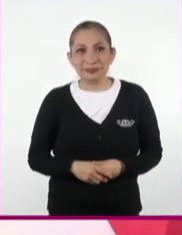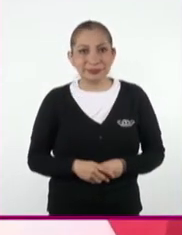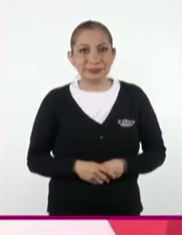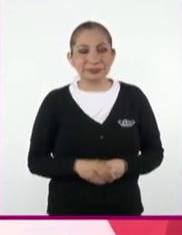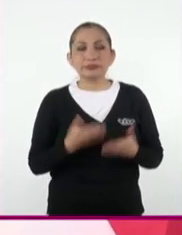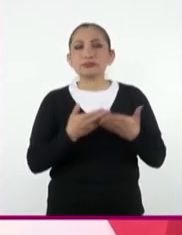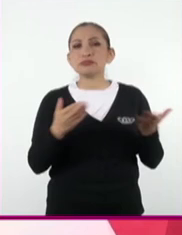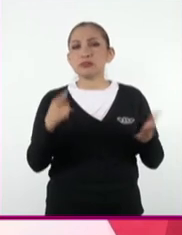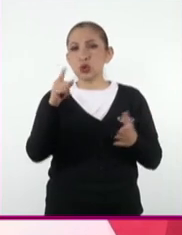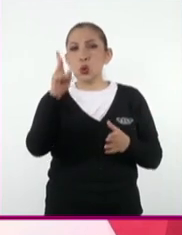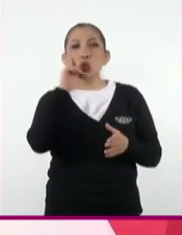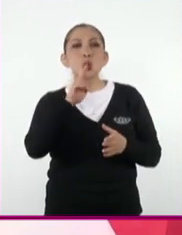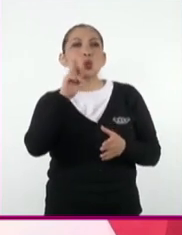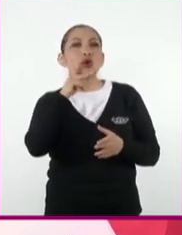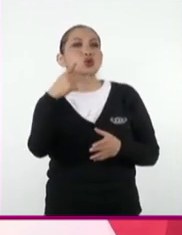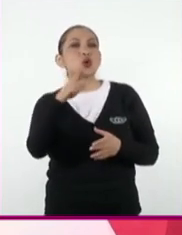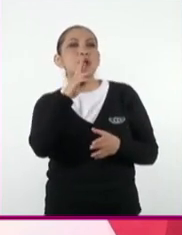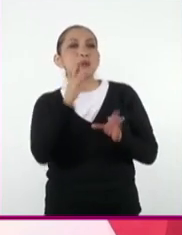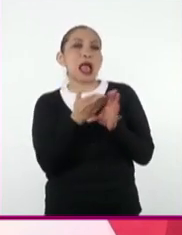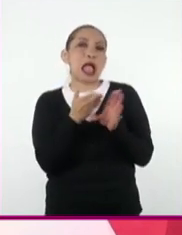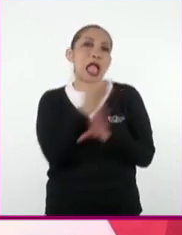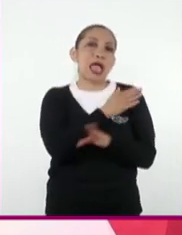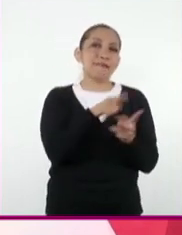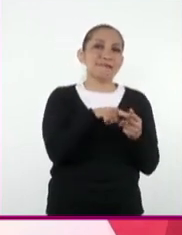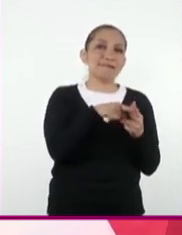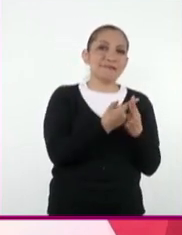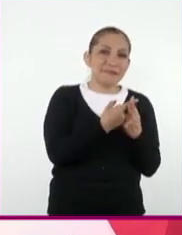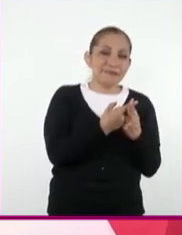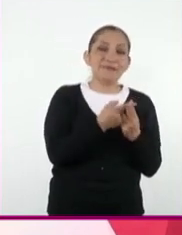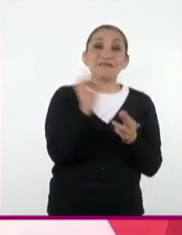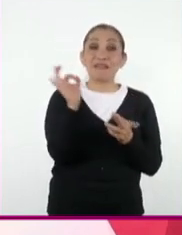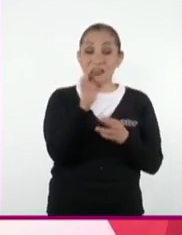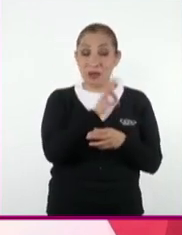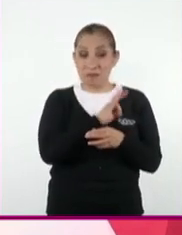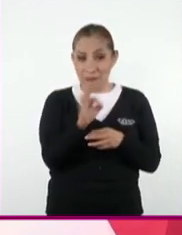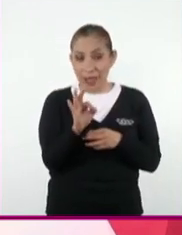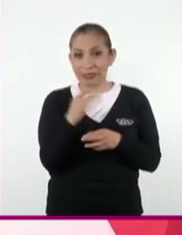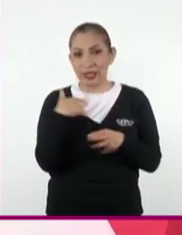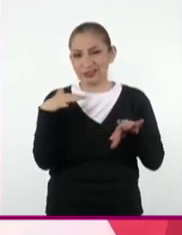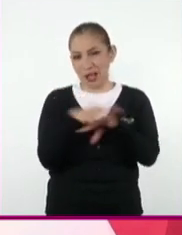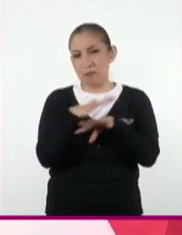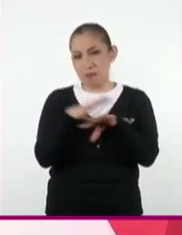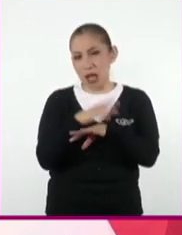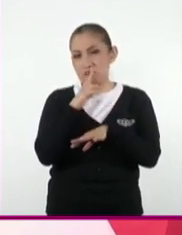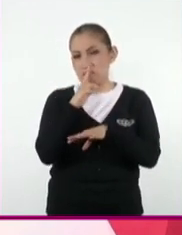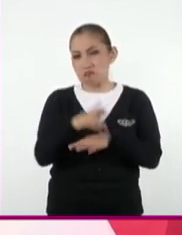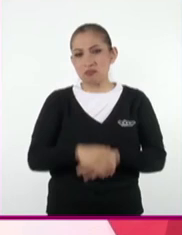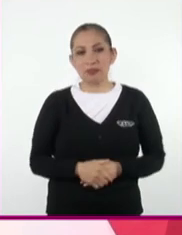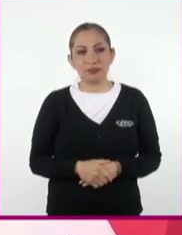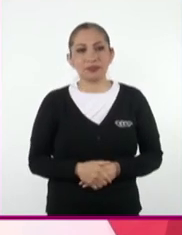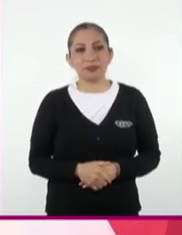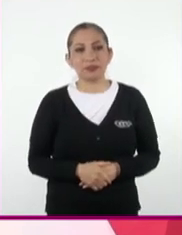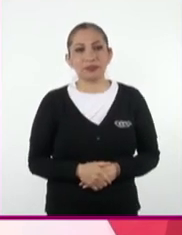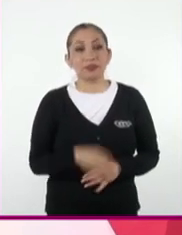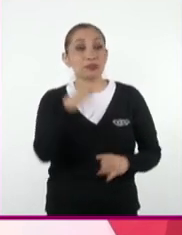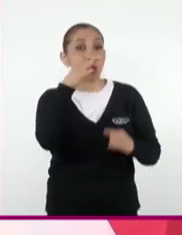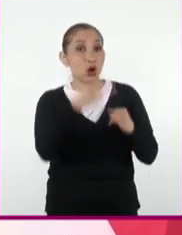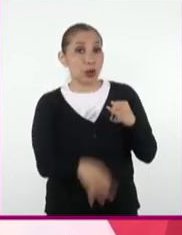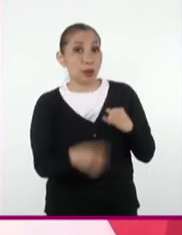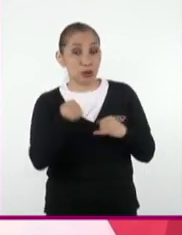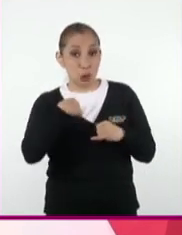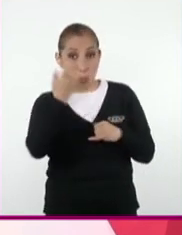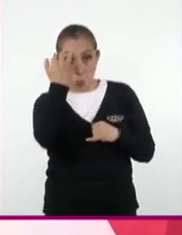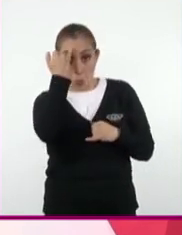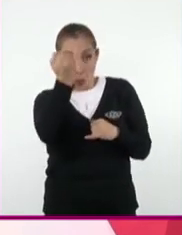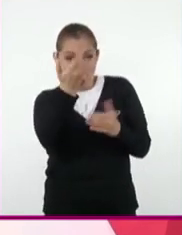Ahora corrobora tu respuesta a la pregunta inicial, y si es necesario, modifícala. Finalmente, te